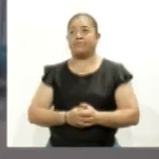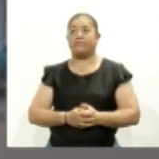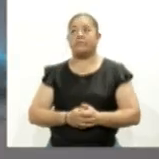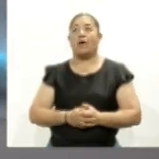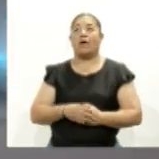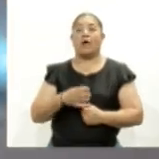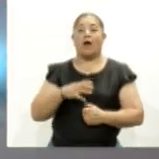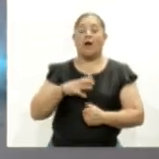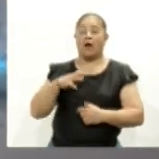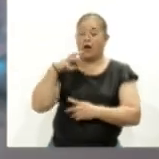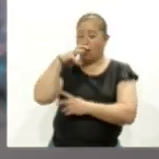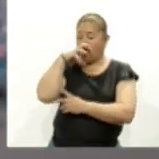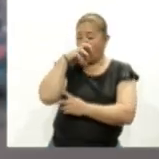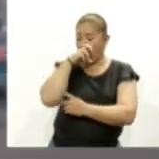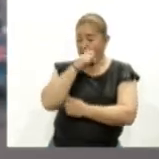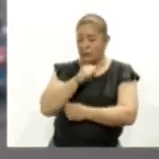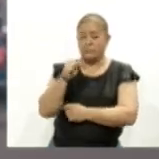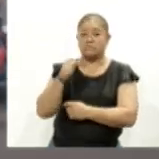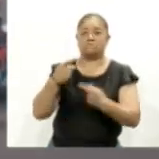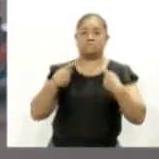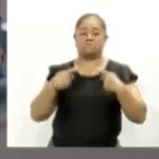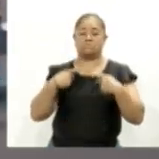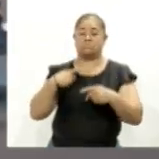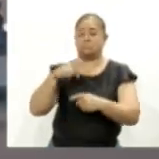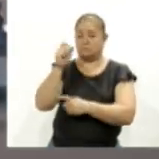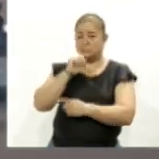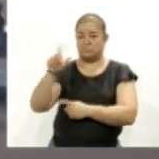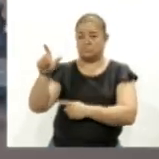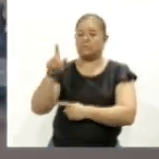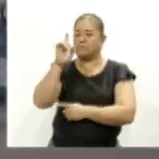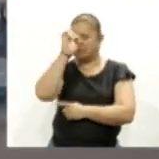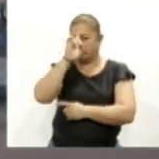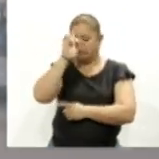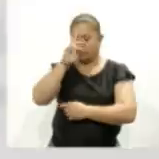radiación y altas temperaturas, especialistas emiten recomendaciones.